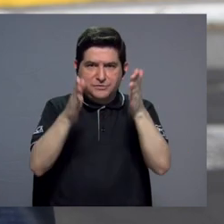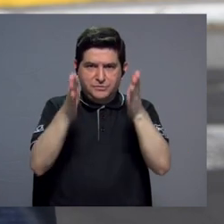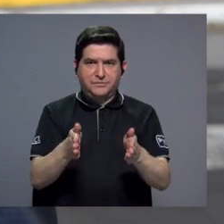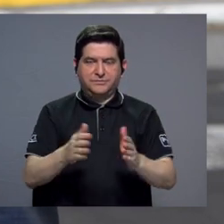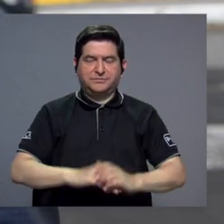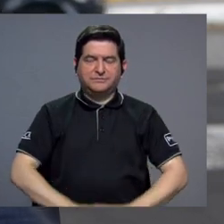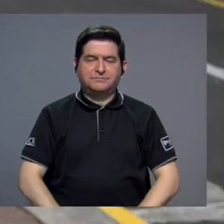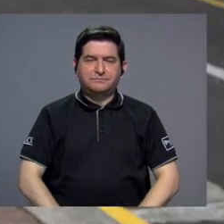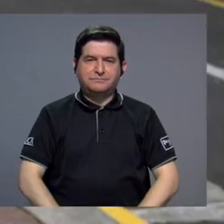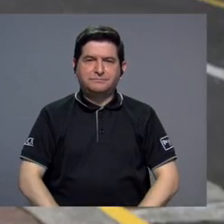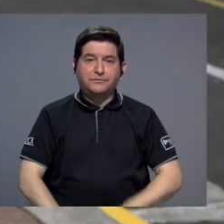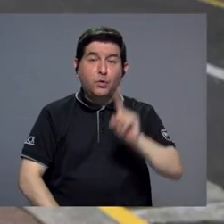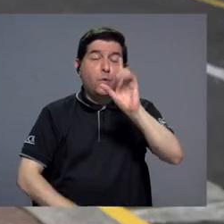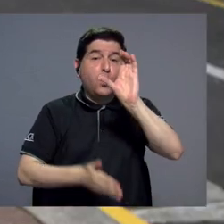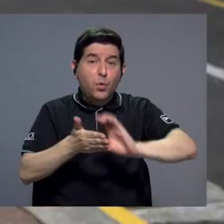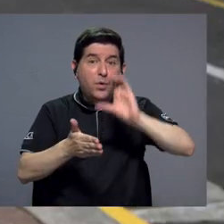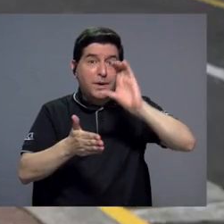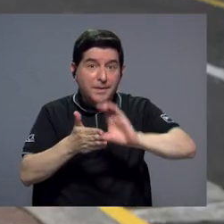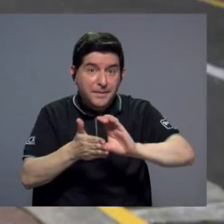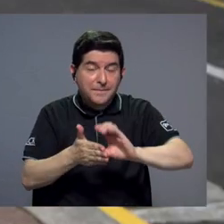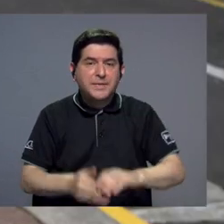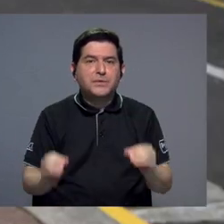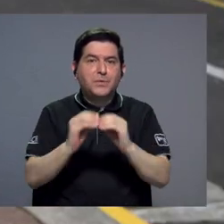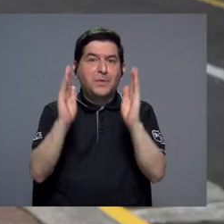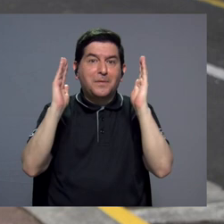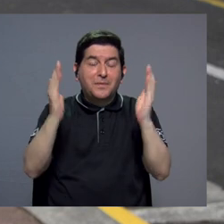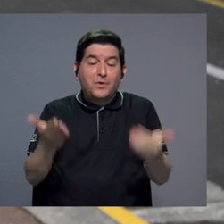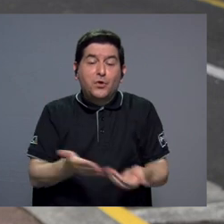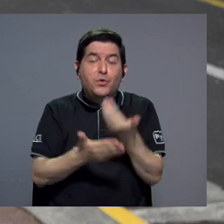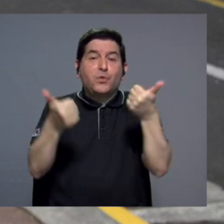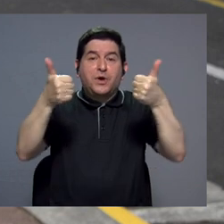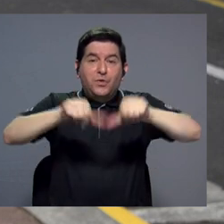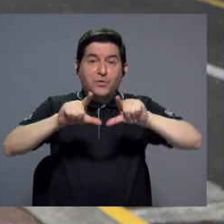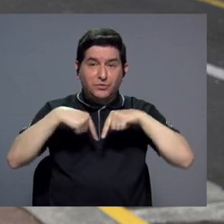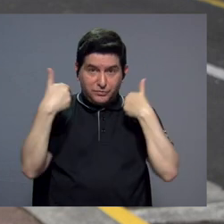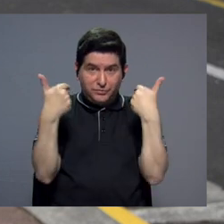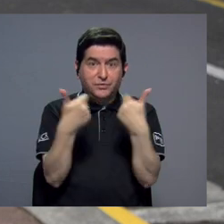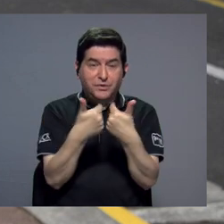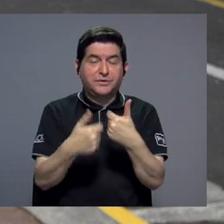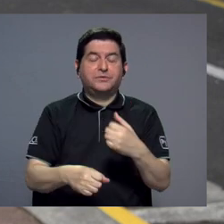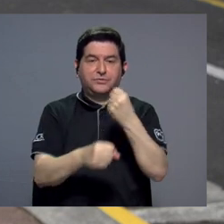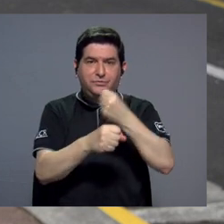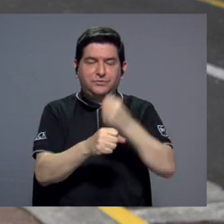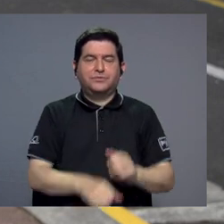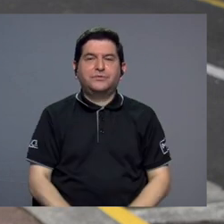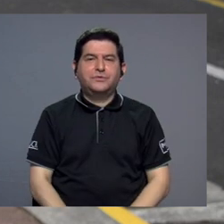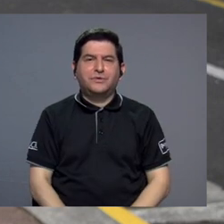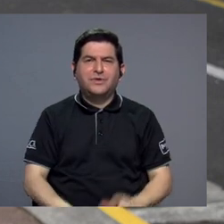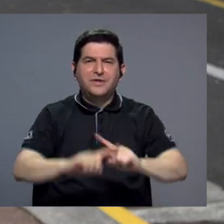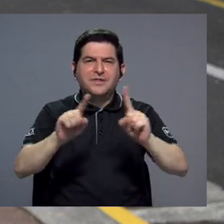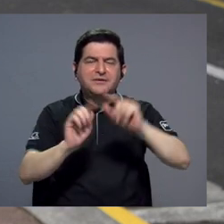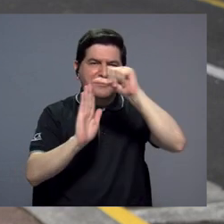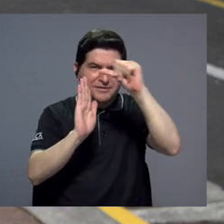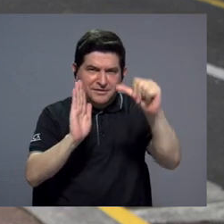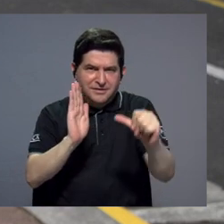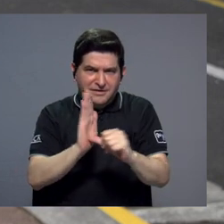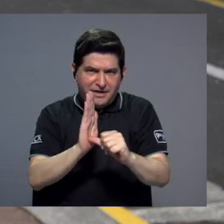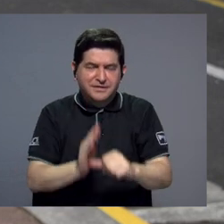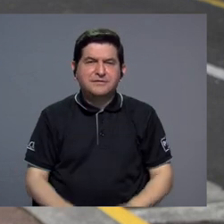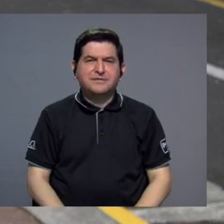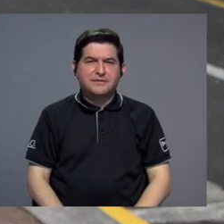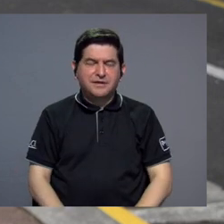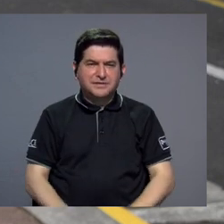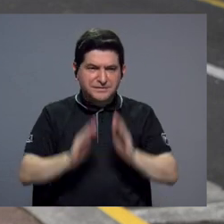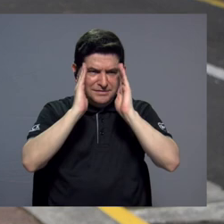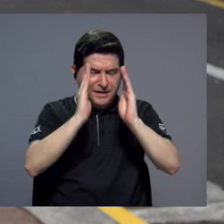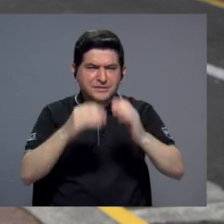trabajadora. Este es uno de los capítulos más grandes de la nueva convención colectiva y consta de una serie de artículos que